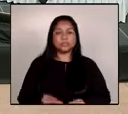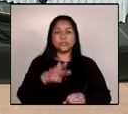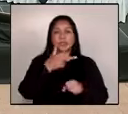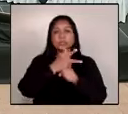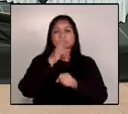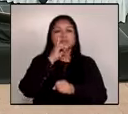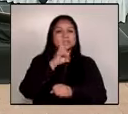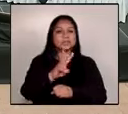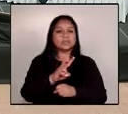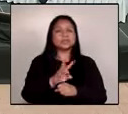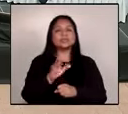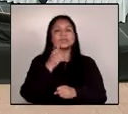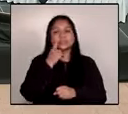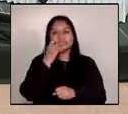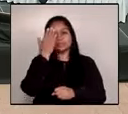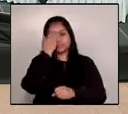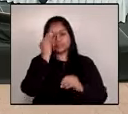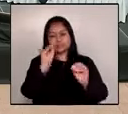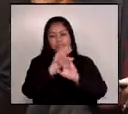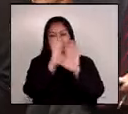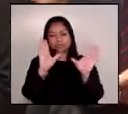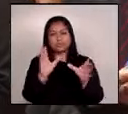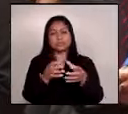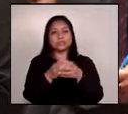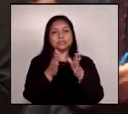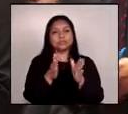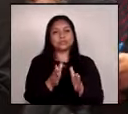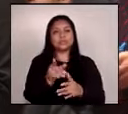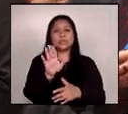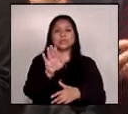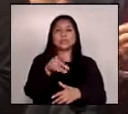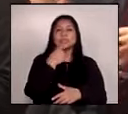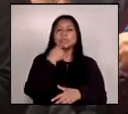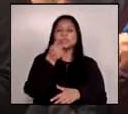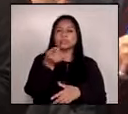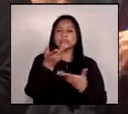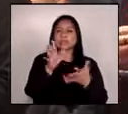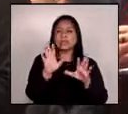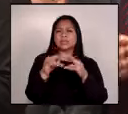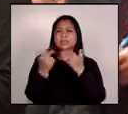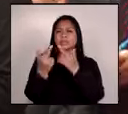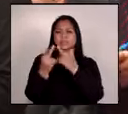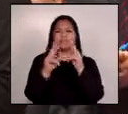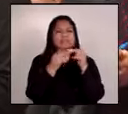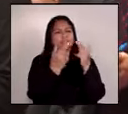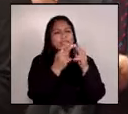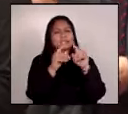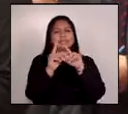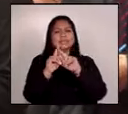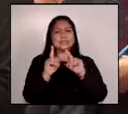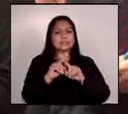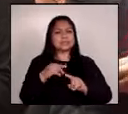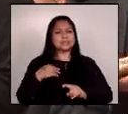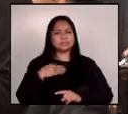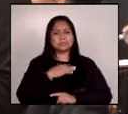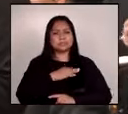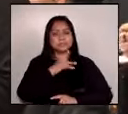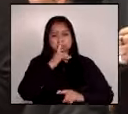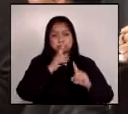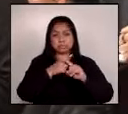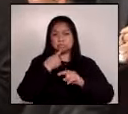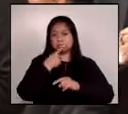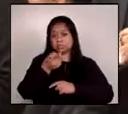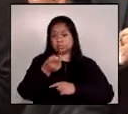buenos días comisionado bueno usted se ha estado reuniendo con diferentes ministros lo ha publicado en sus redes sociales del